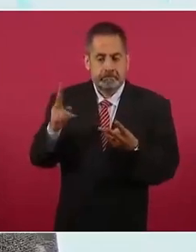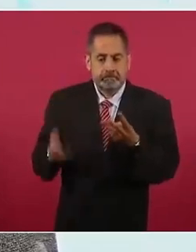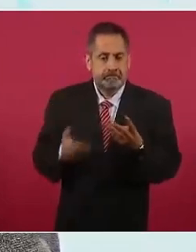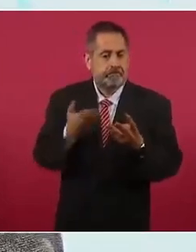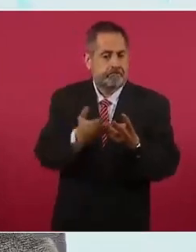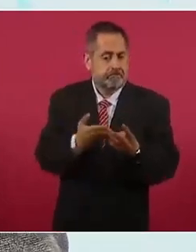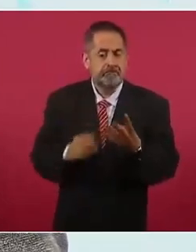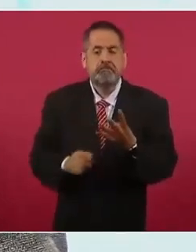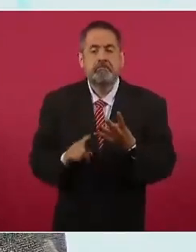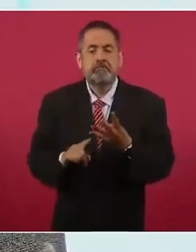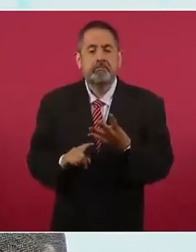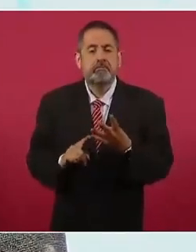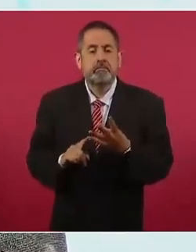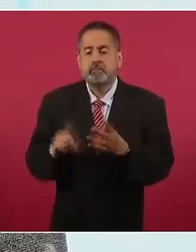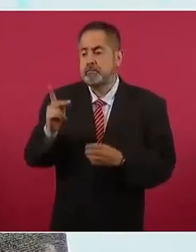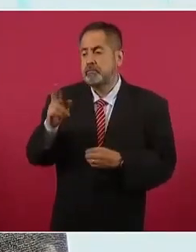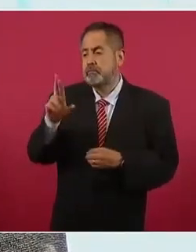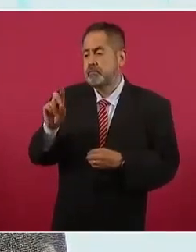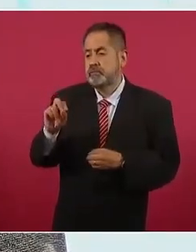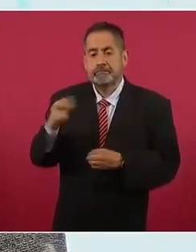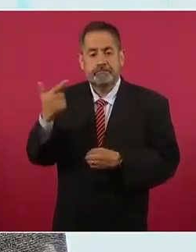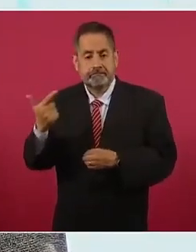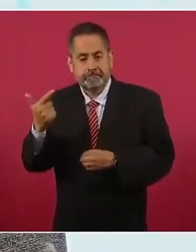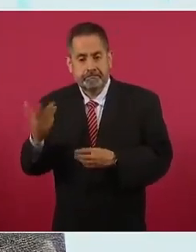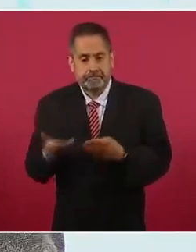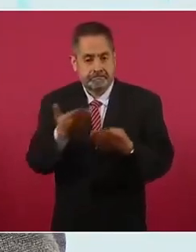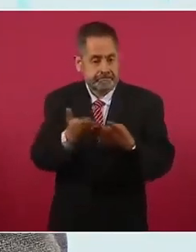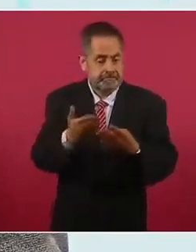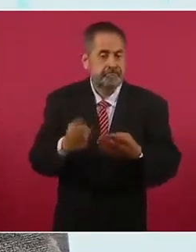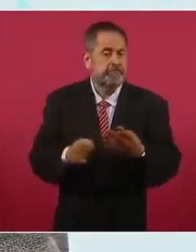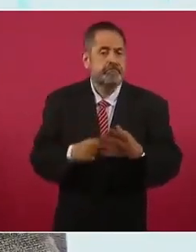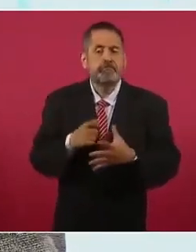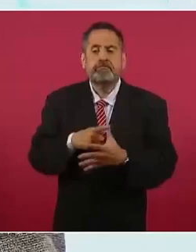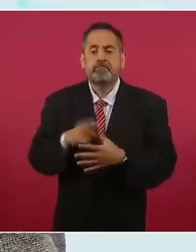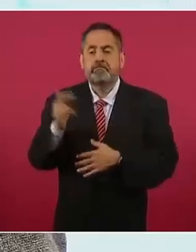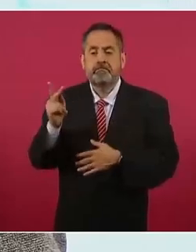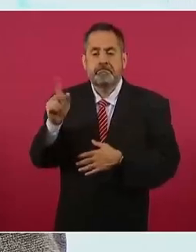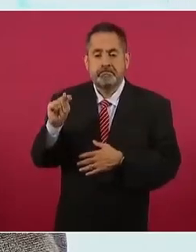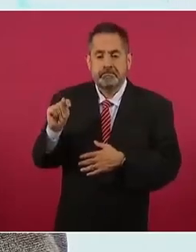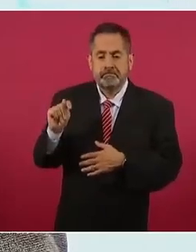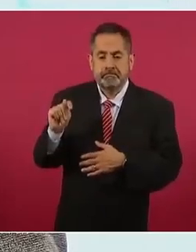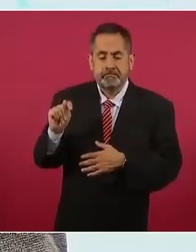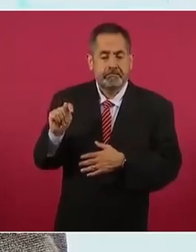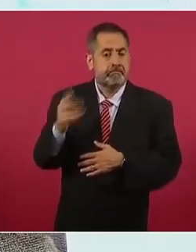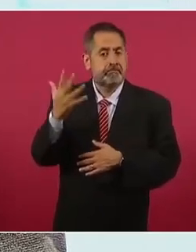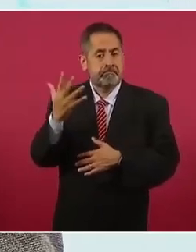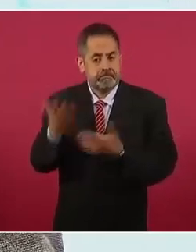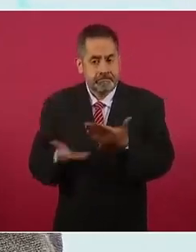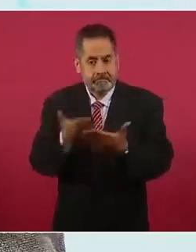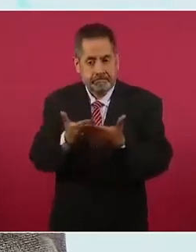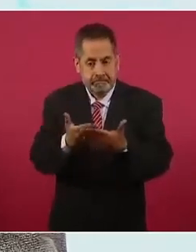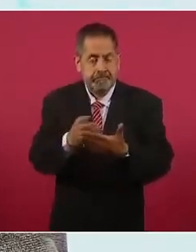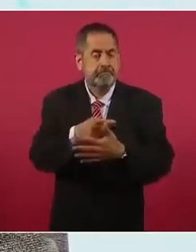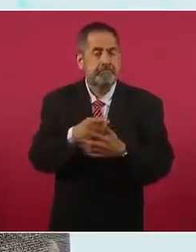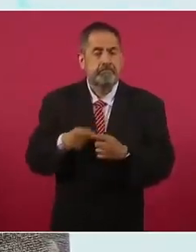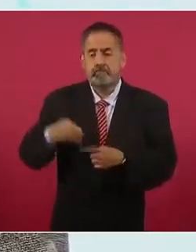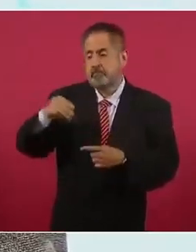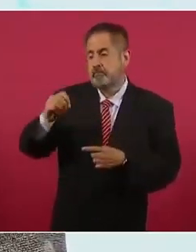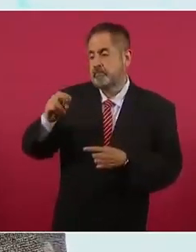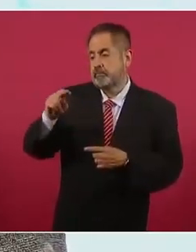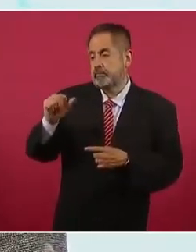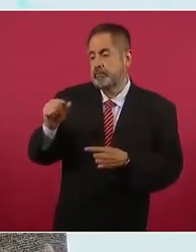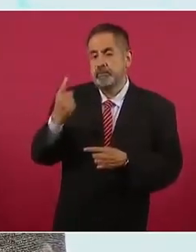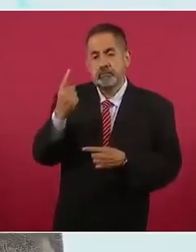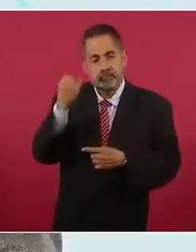iniciativas, del PRD siete iniciativas, del PT cinco iniciativas, de Morena